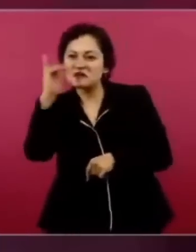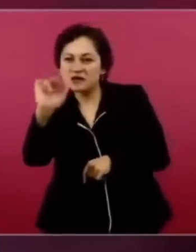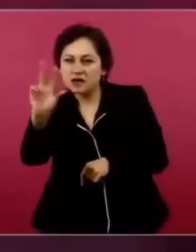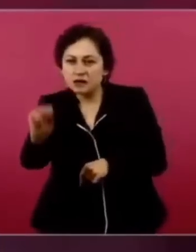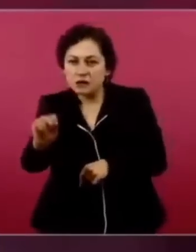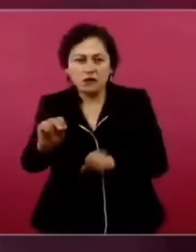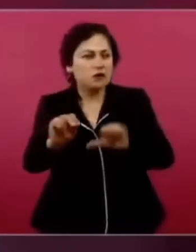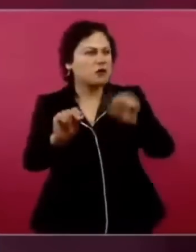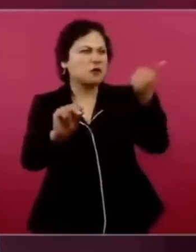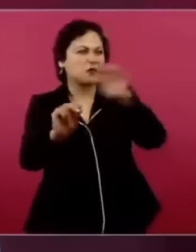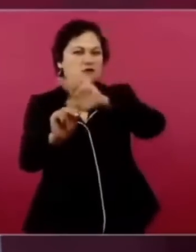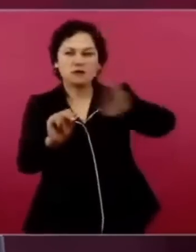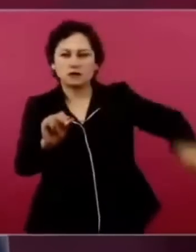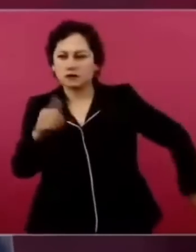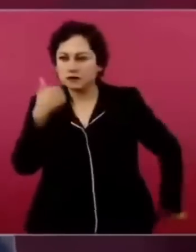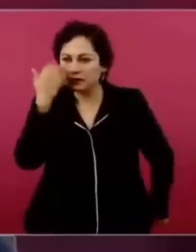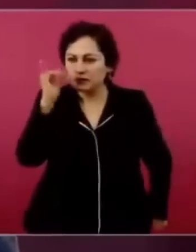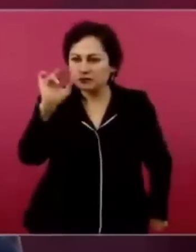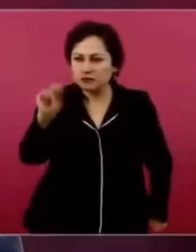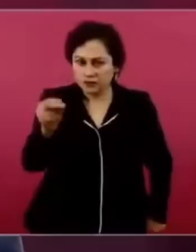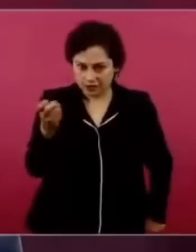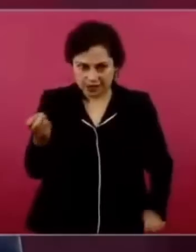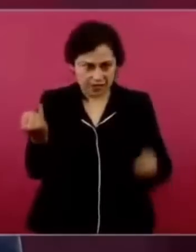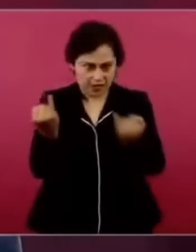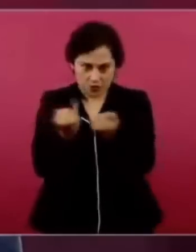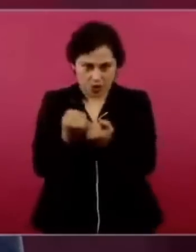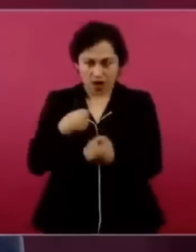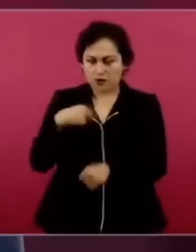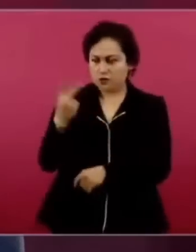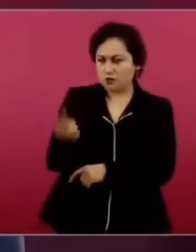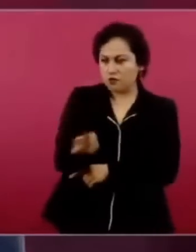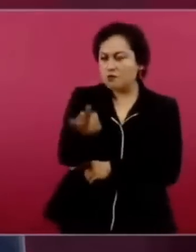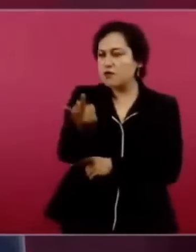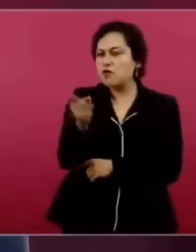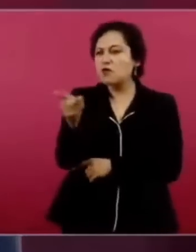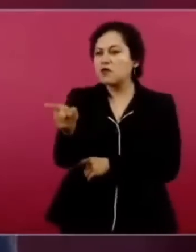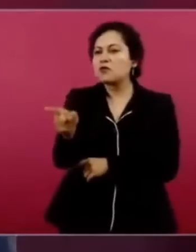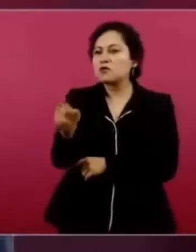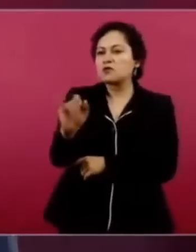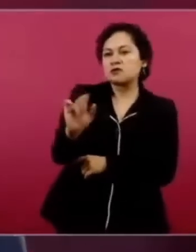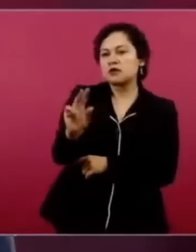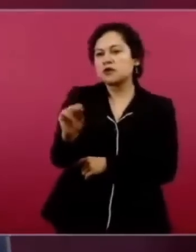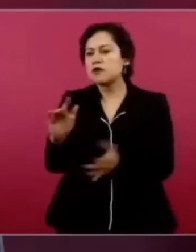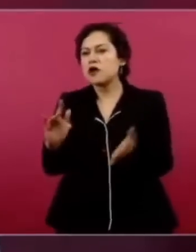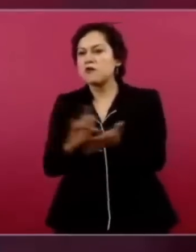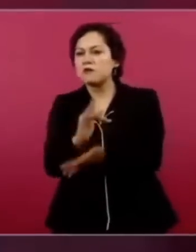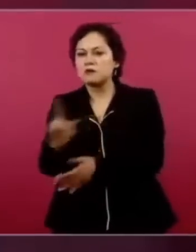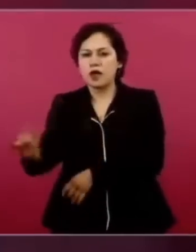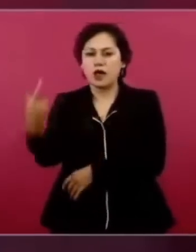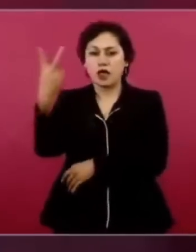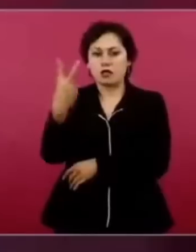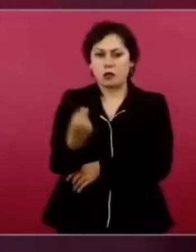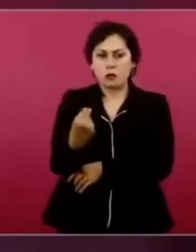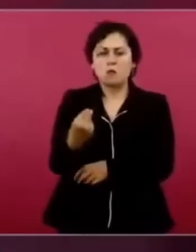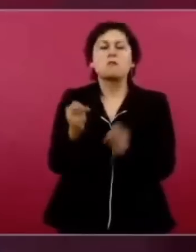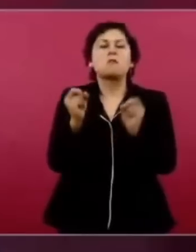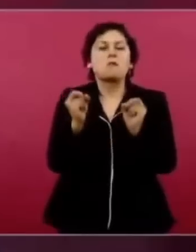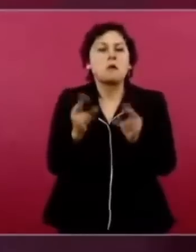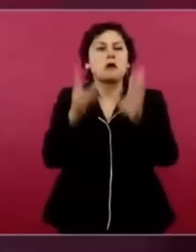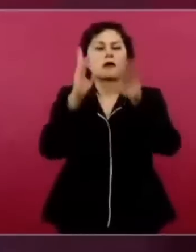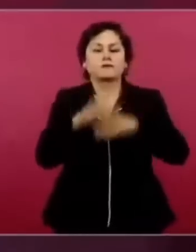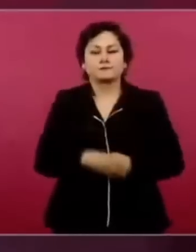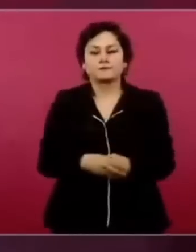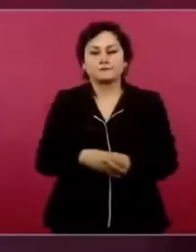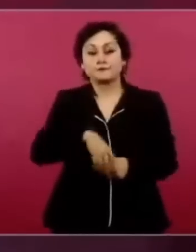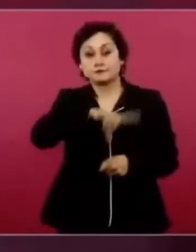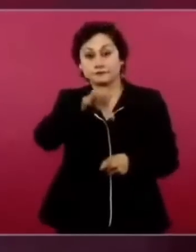Y entonces dice, no, ¿y qué creen? Creo que al mes